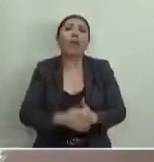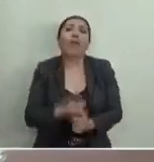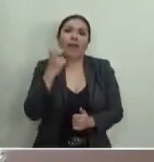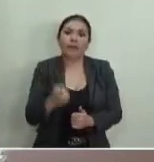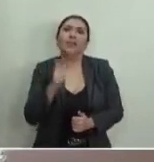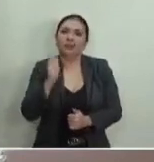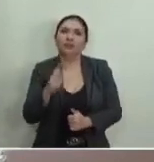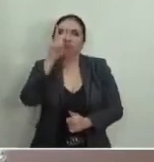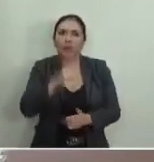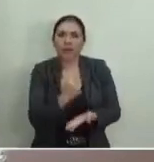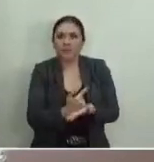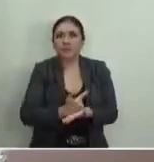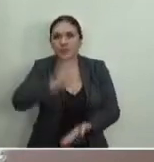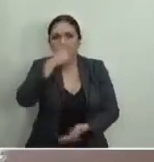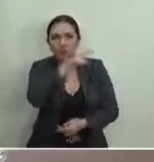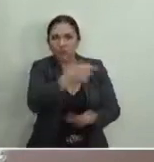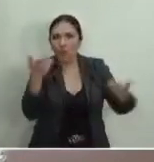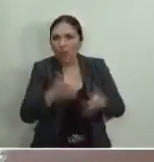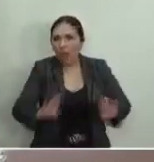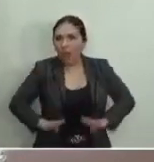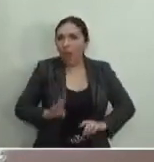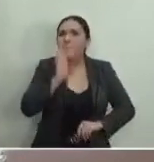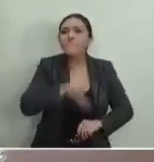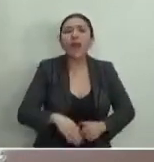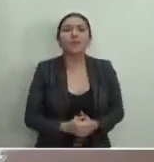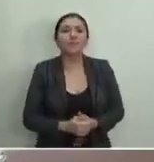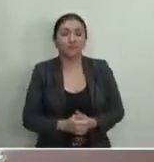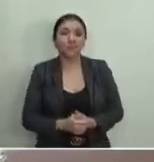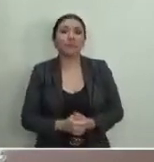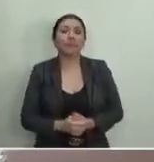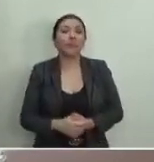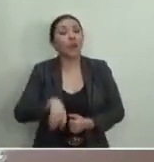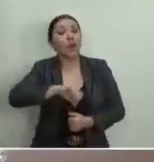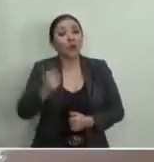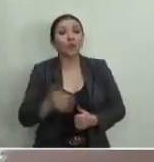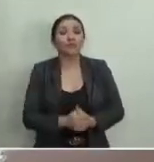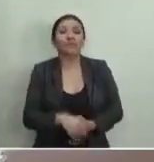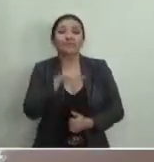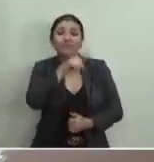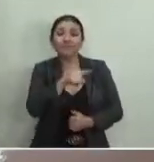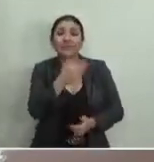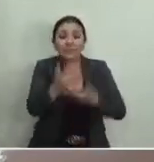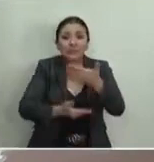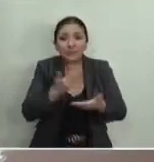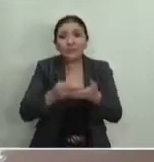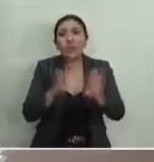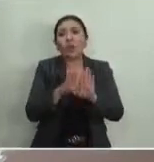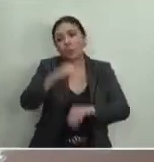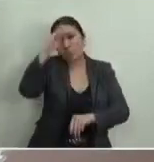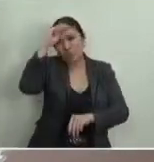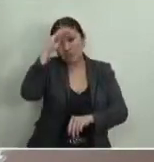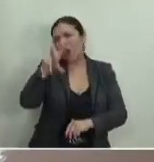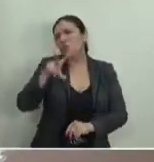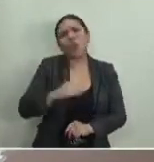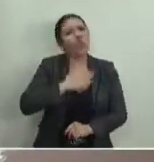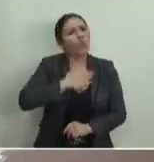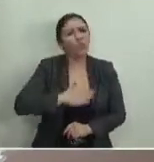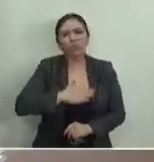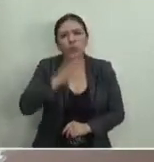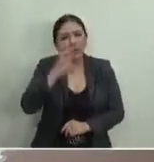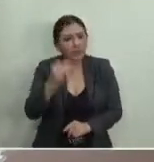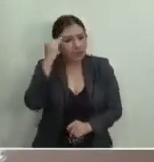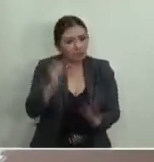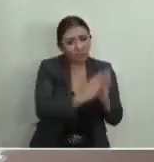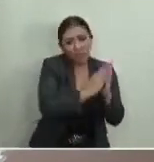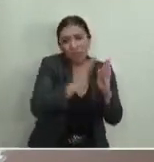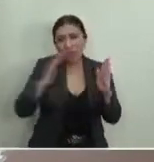una falta ordinaria. Ahora bien, por lo que hace el motivo de disenso del actor, por el que considera que no se encuentra justificada la temporalidad